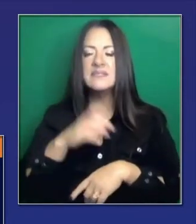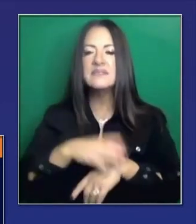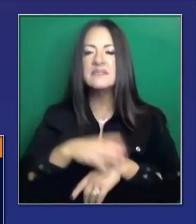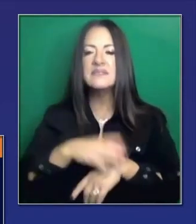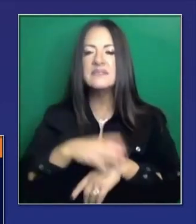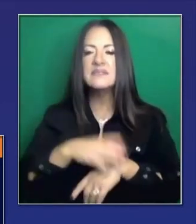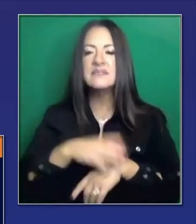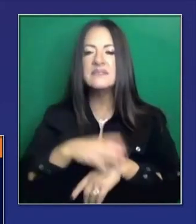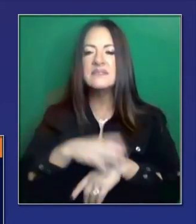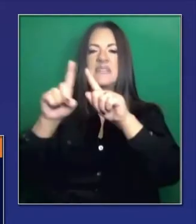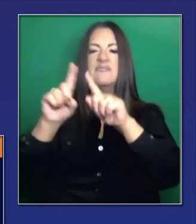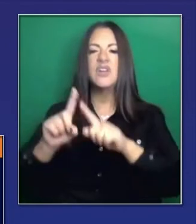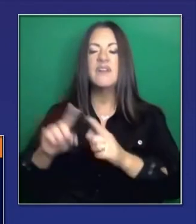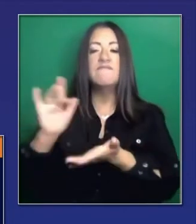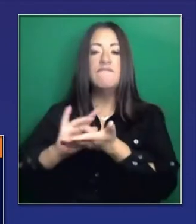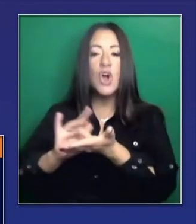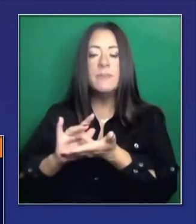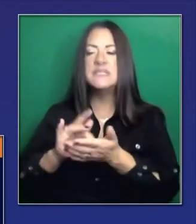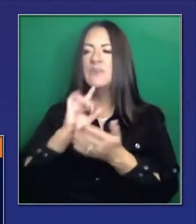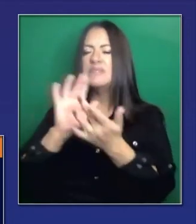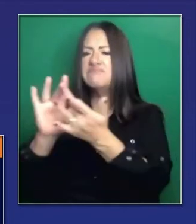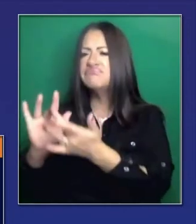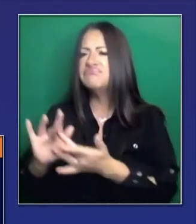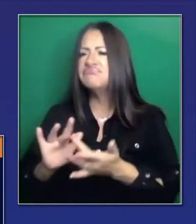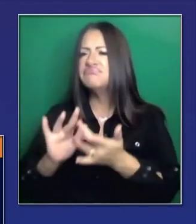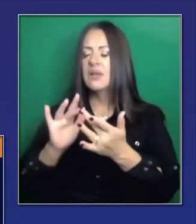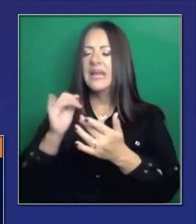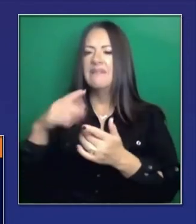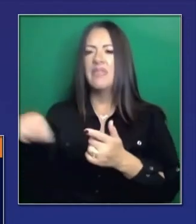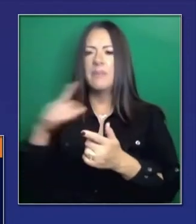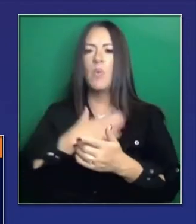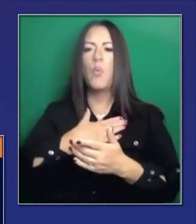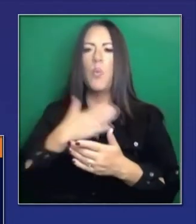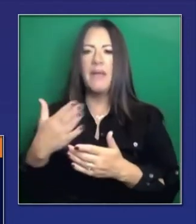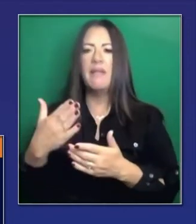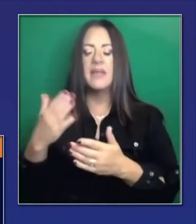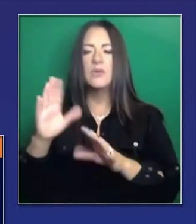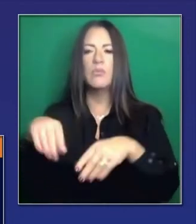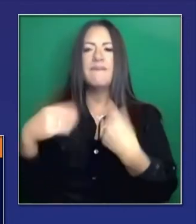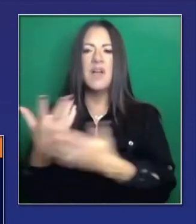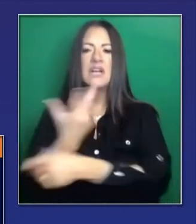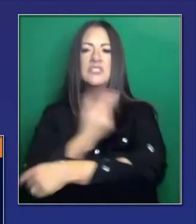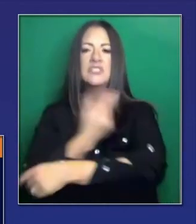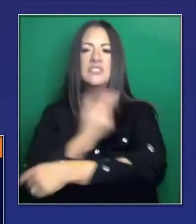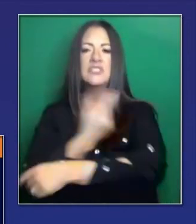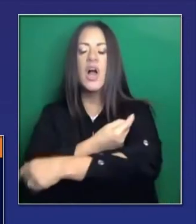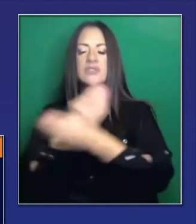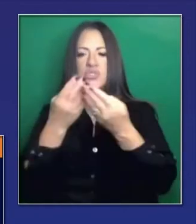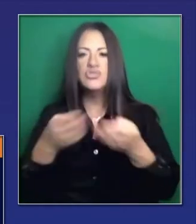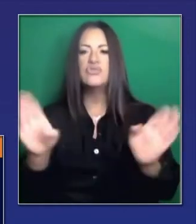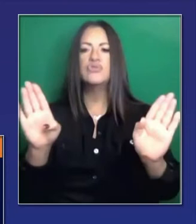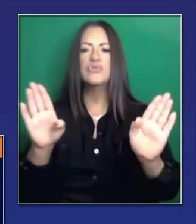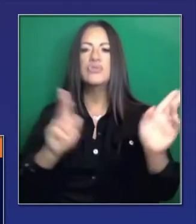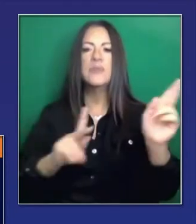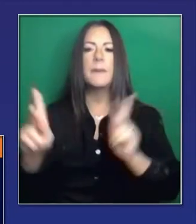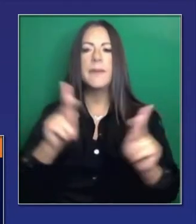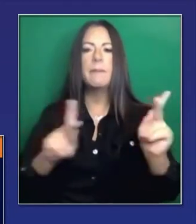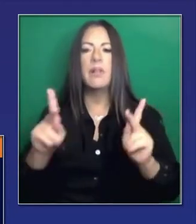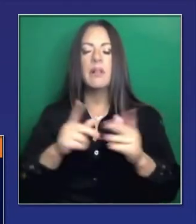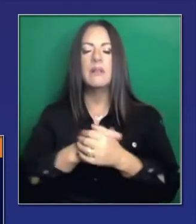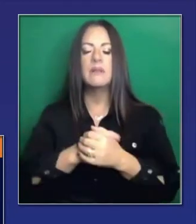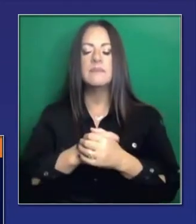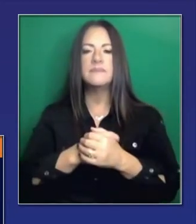Guardia Nacional. Y tenemos un equipo de logística. Esto lo planeamos hace meses. Para la vacuna.